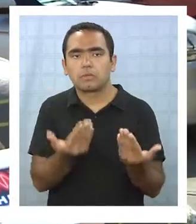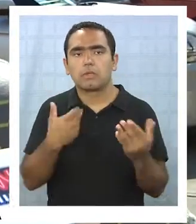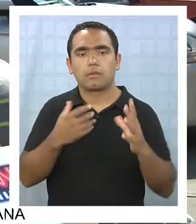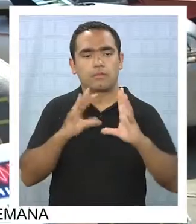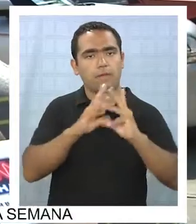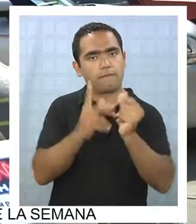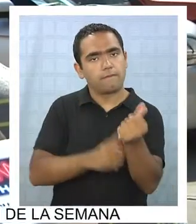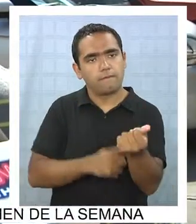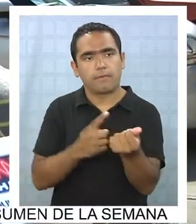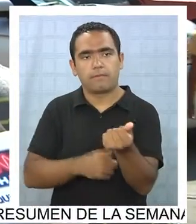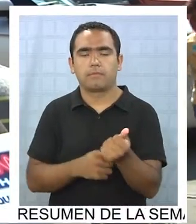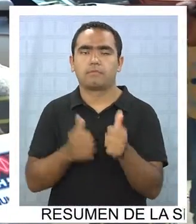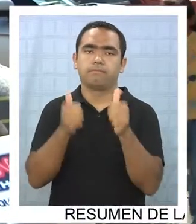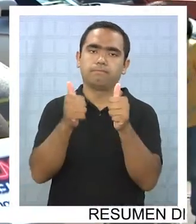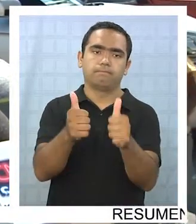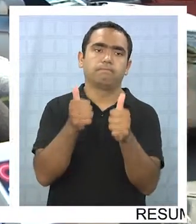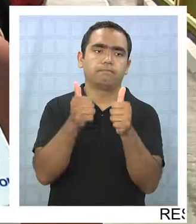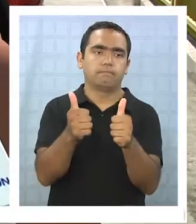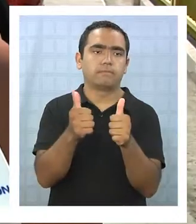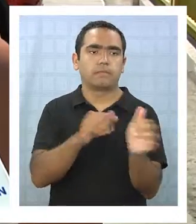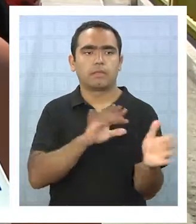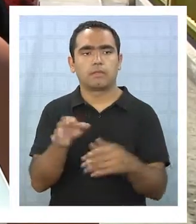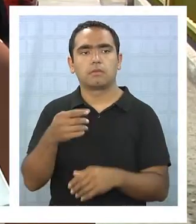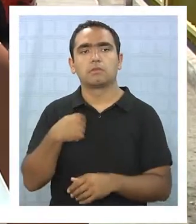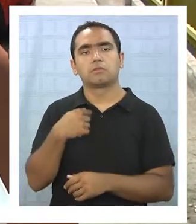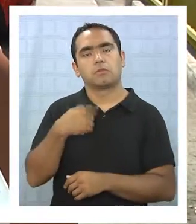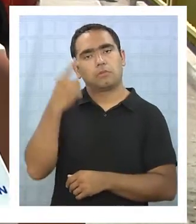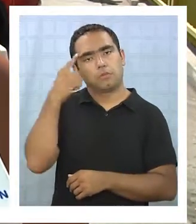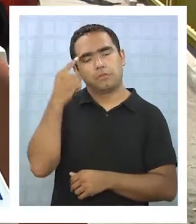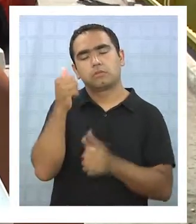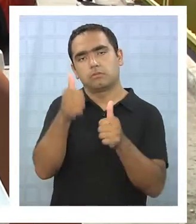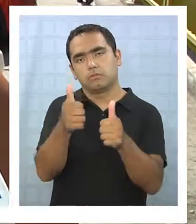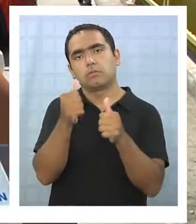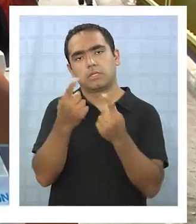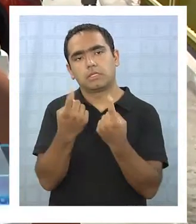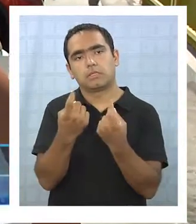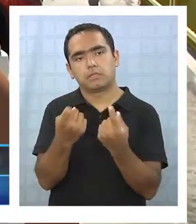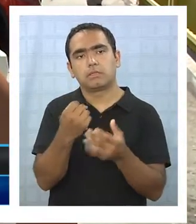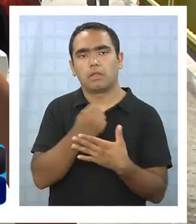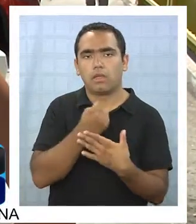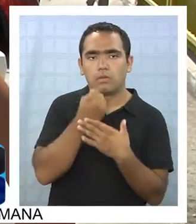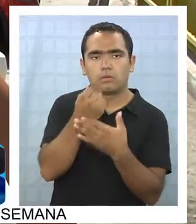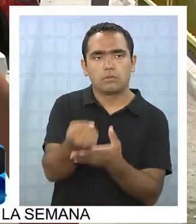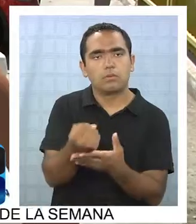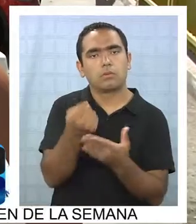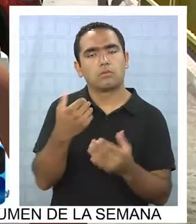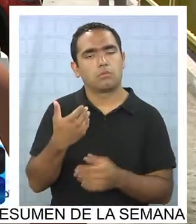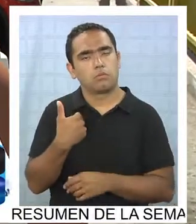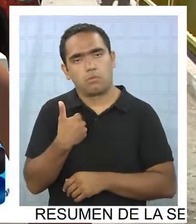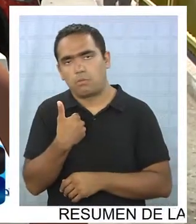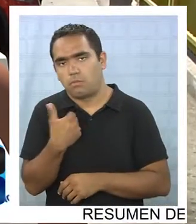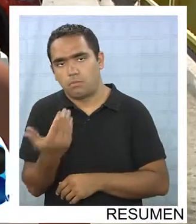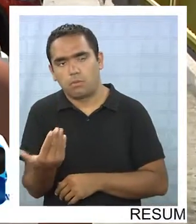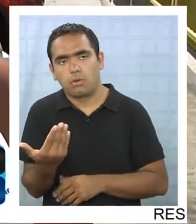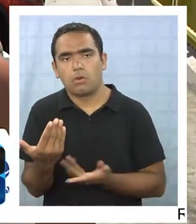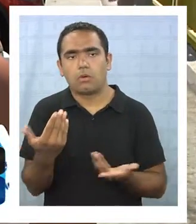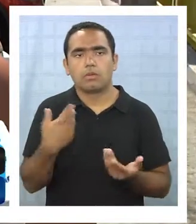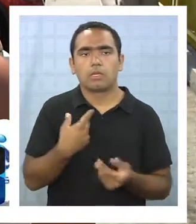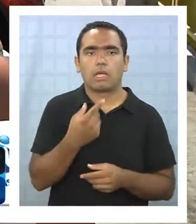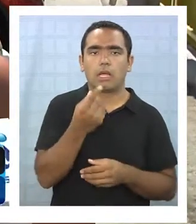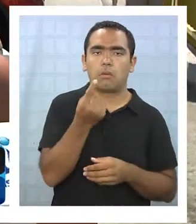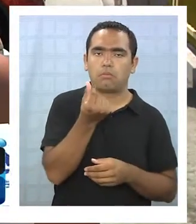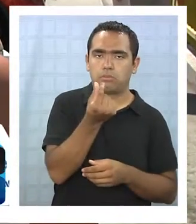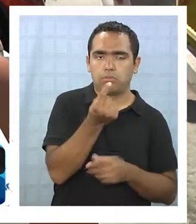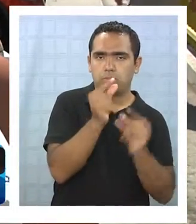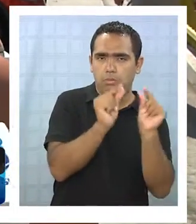un hogar de familia, sí, es bien recibido. Yo lo veo que es muy necesario y es una poca de ayuda independientemente, aunque sea el monto